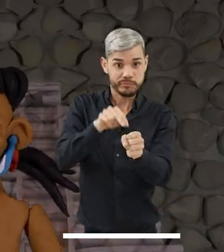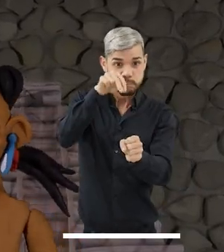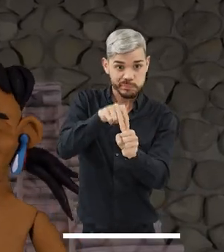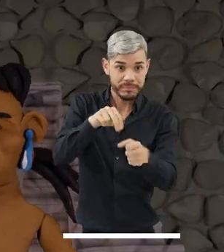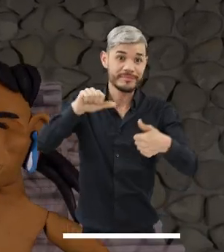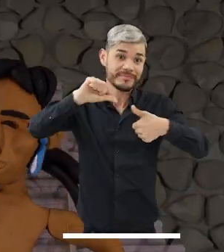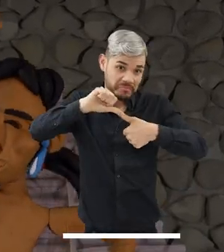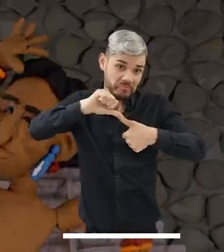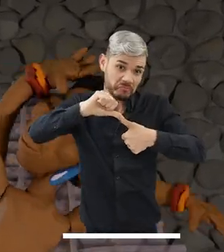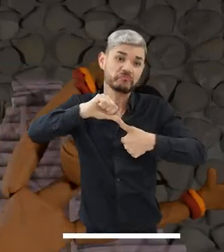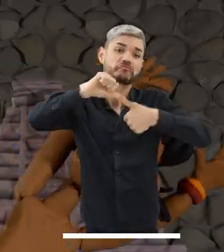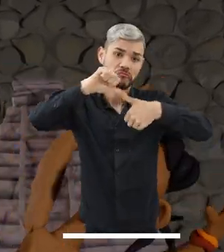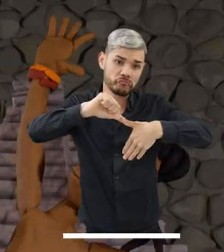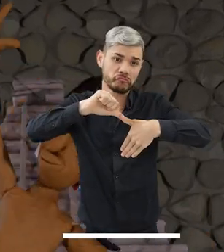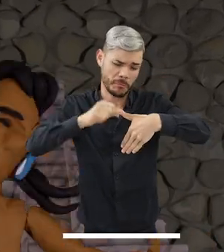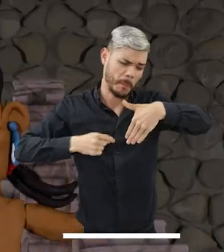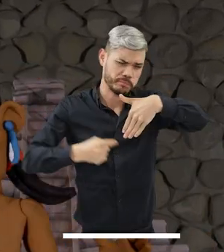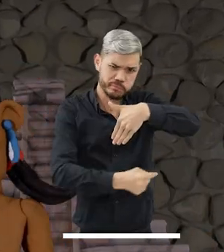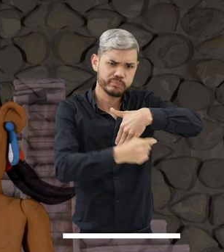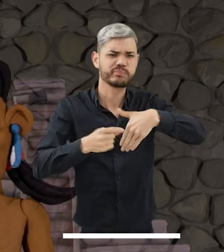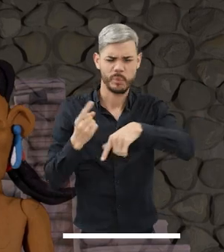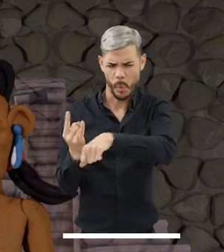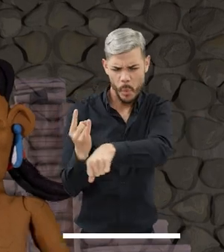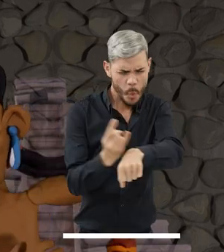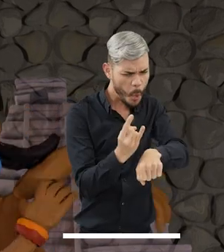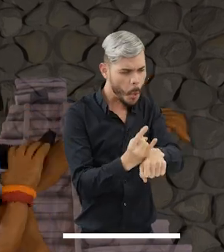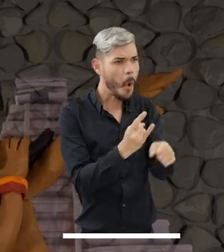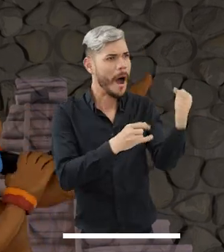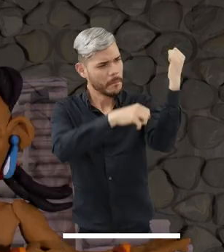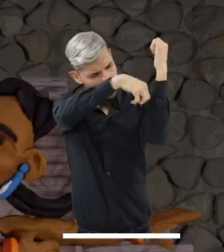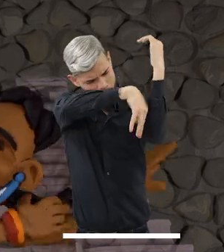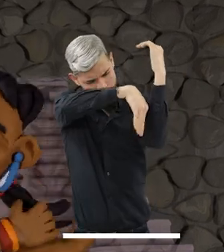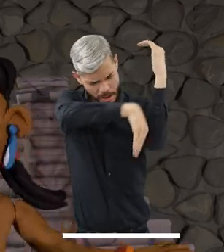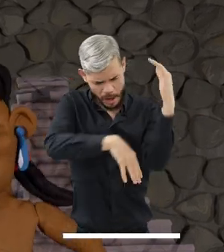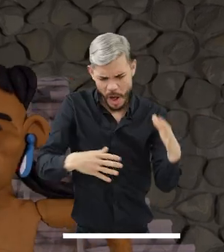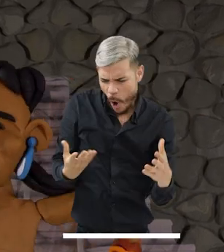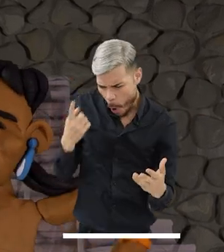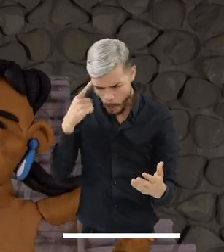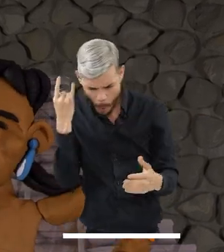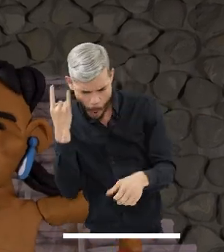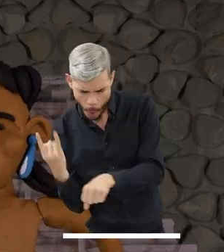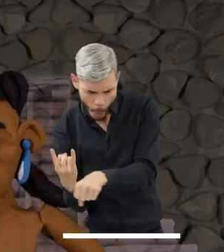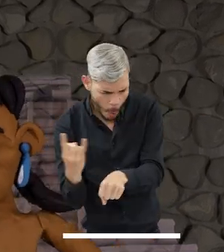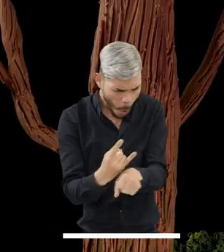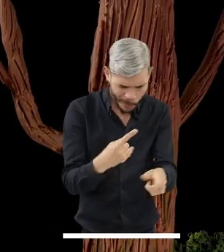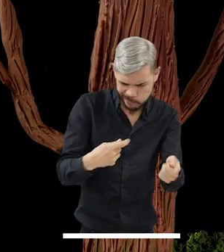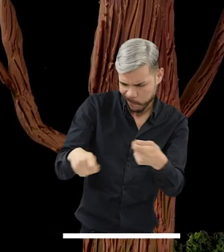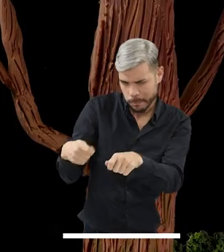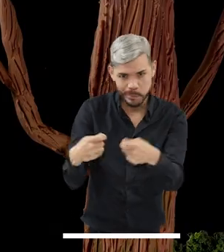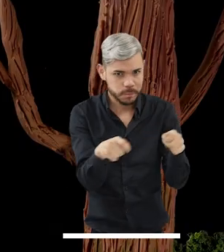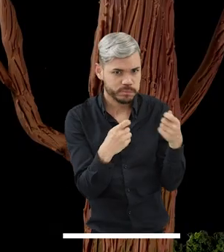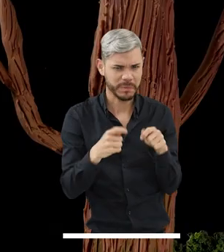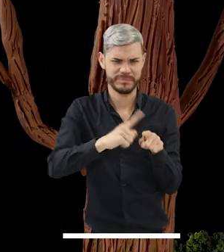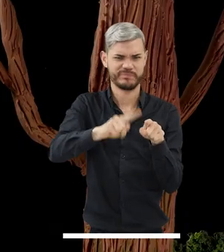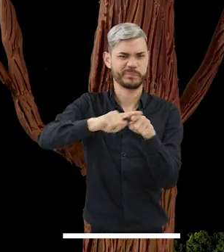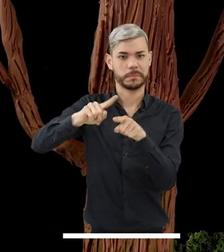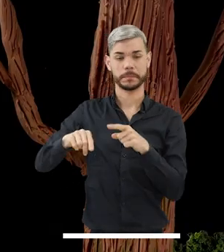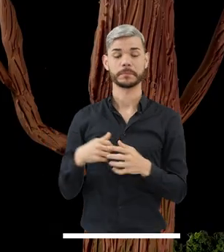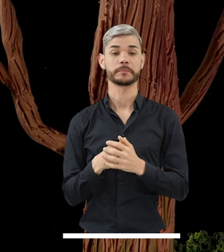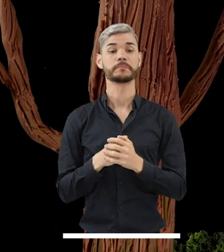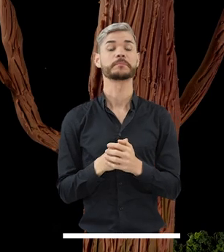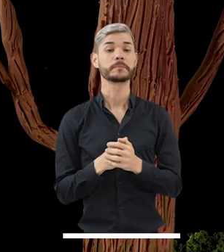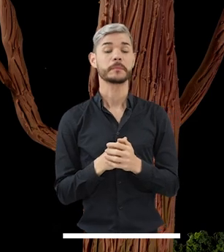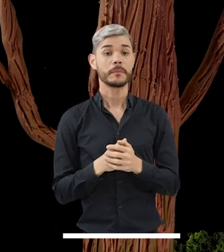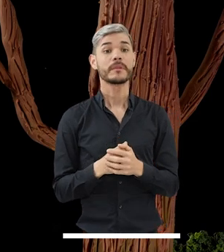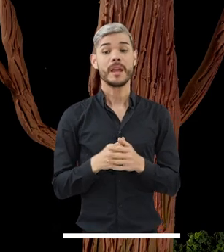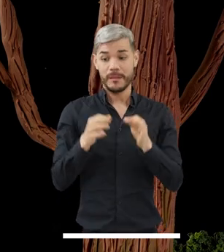diferentes usos a la savia extraída del árbol conocido en el Amazonas como cauchouk o árbol que llora. Al descender por el